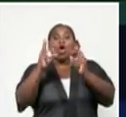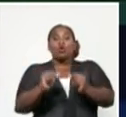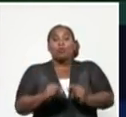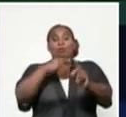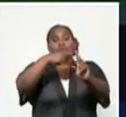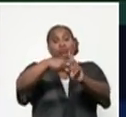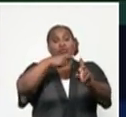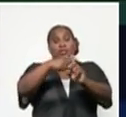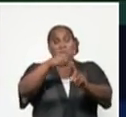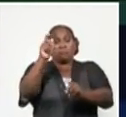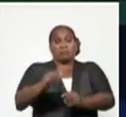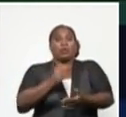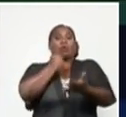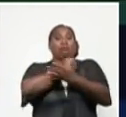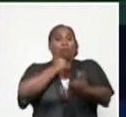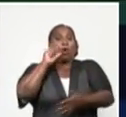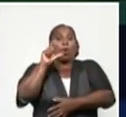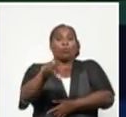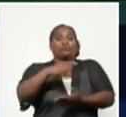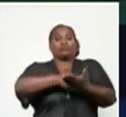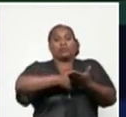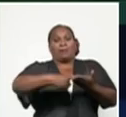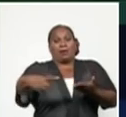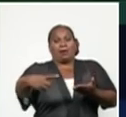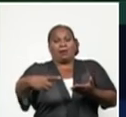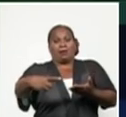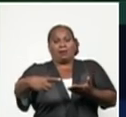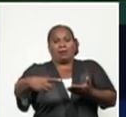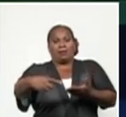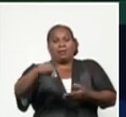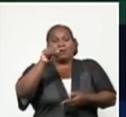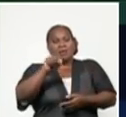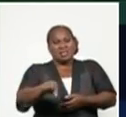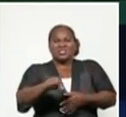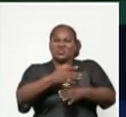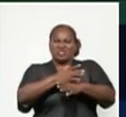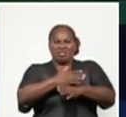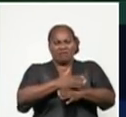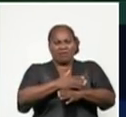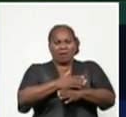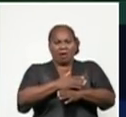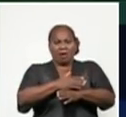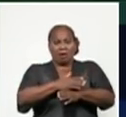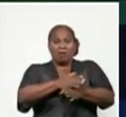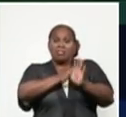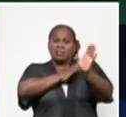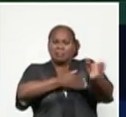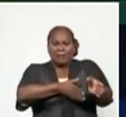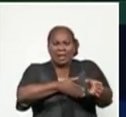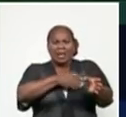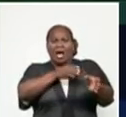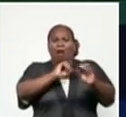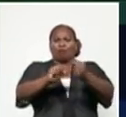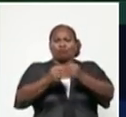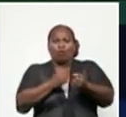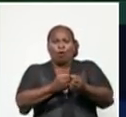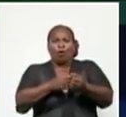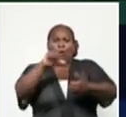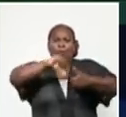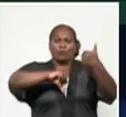en estas últimas semanas, lo cual se aleja del comportamiento que habíamos estado teniendo en el país.